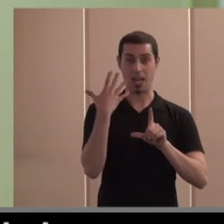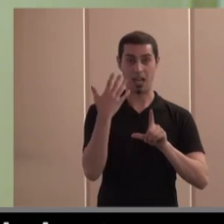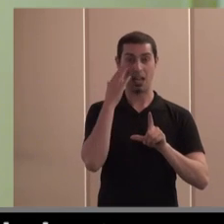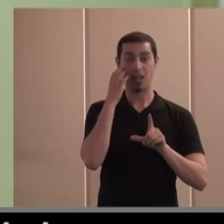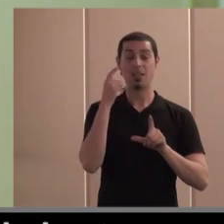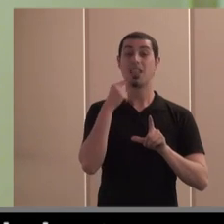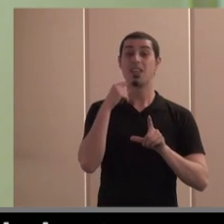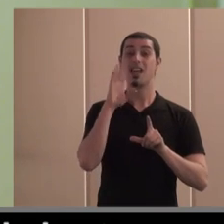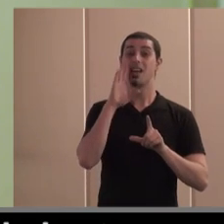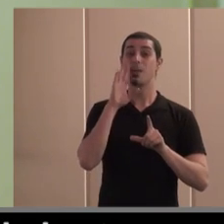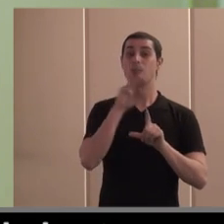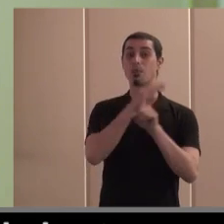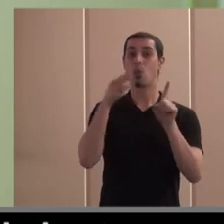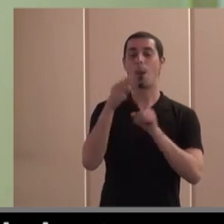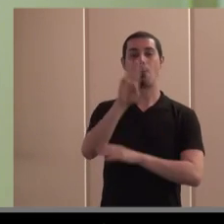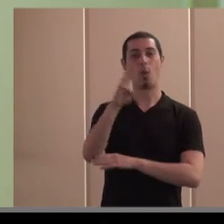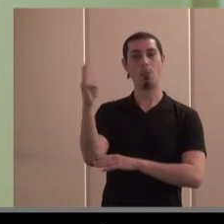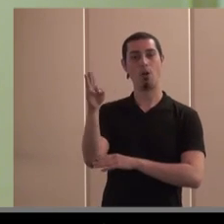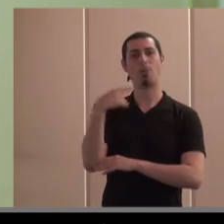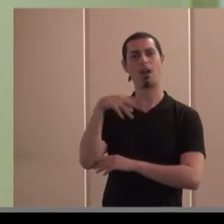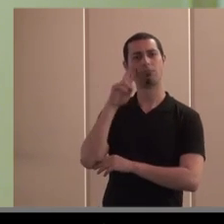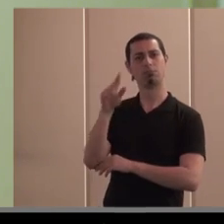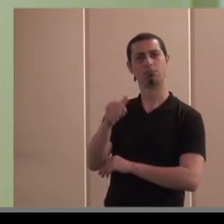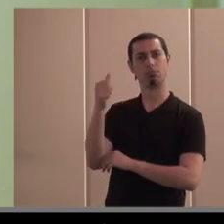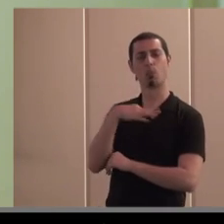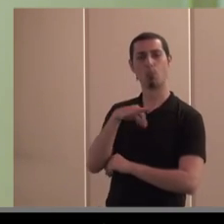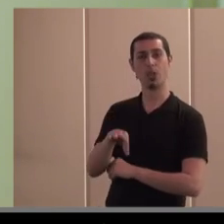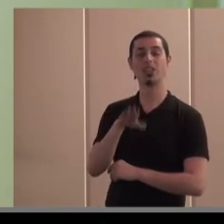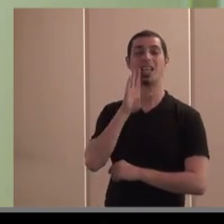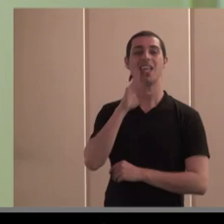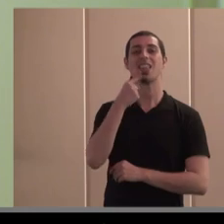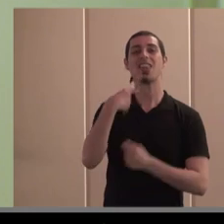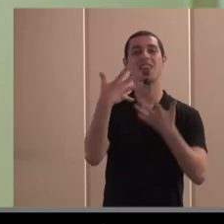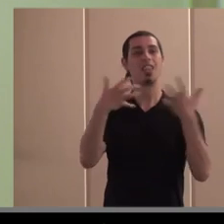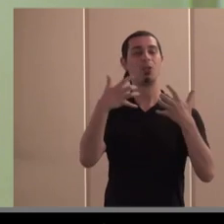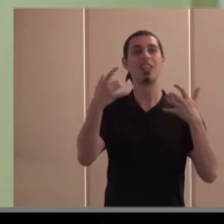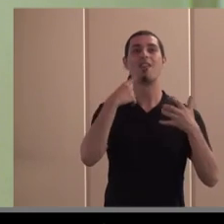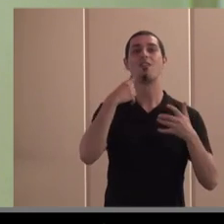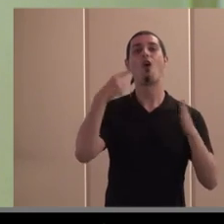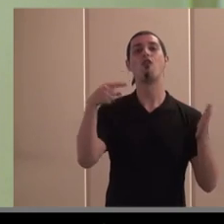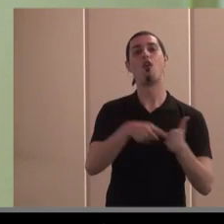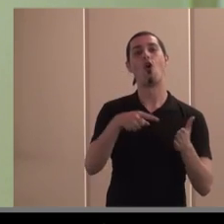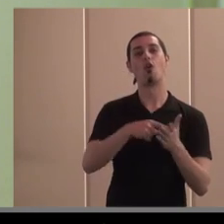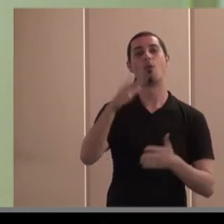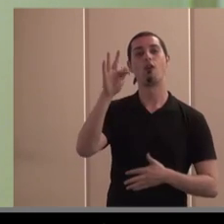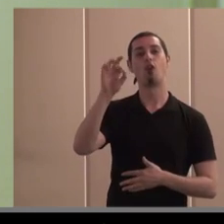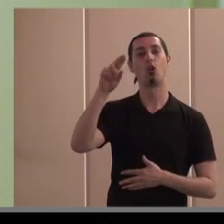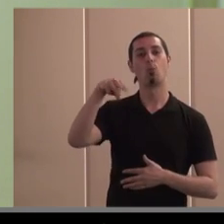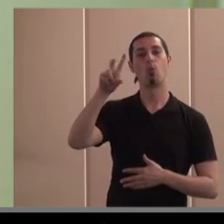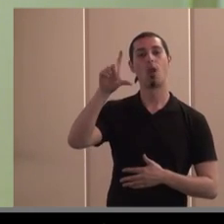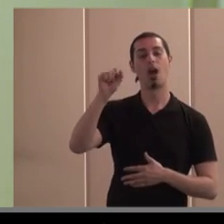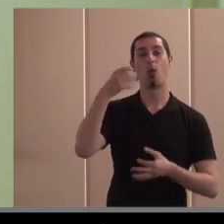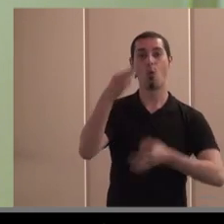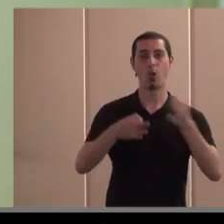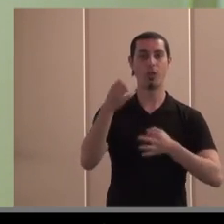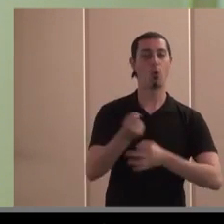a la organización la presentación powerpoint para que lo podáis ver decimos por fórmula jurídica el número de empresas